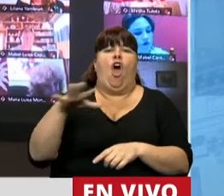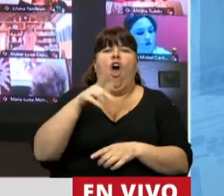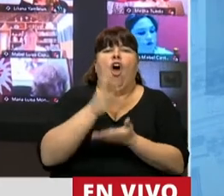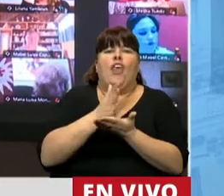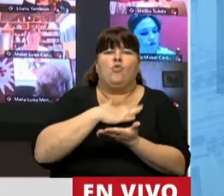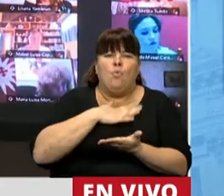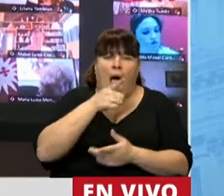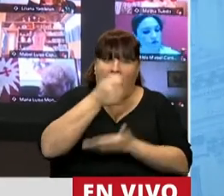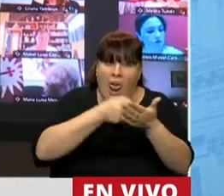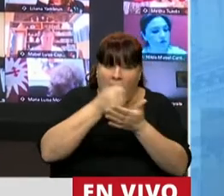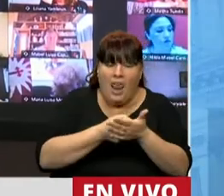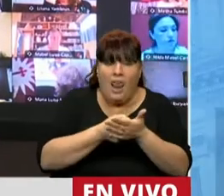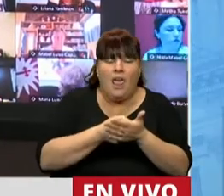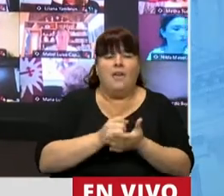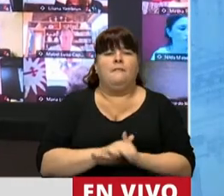los derechos humanos